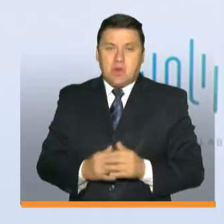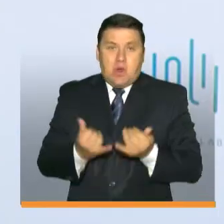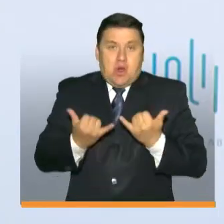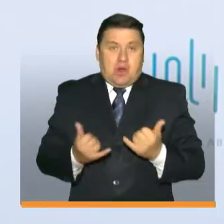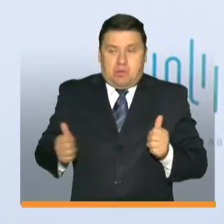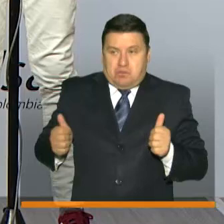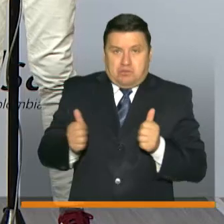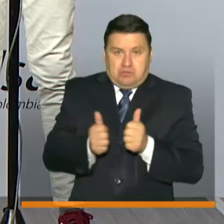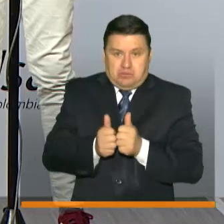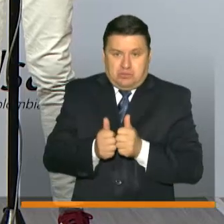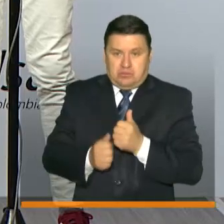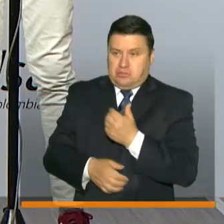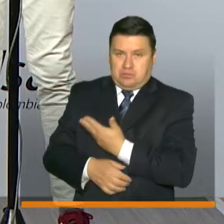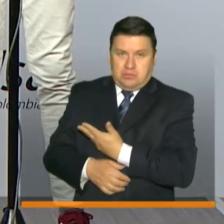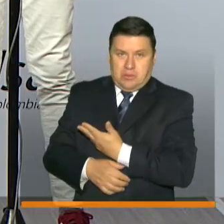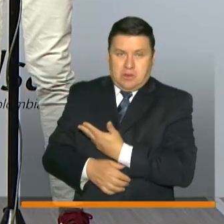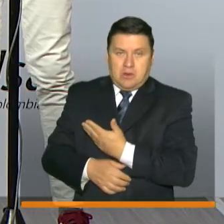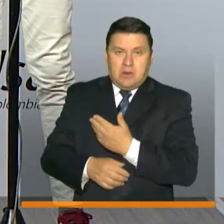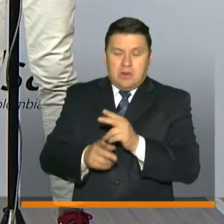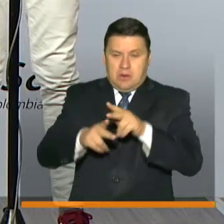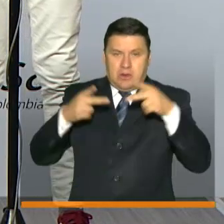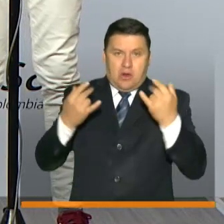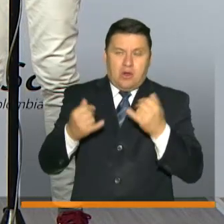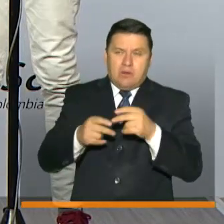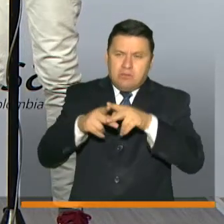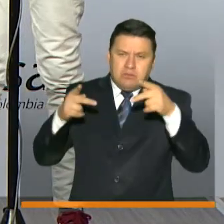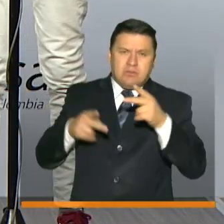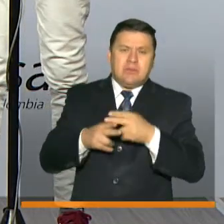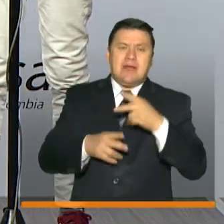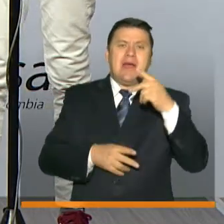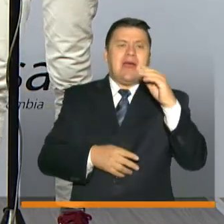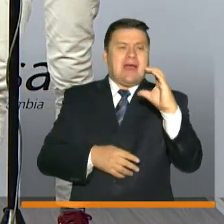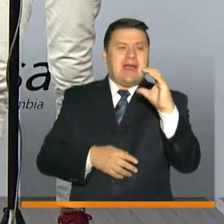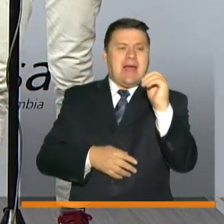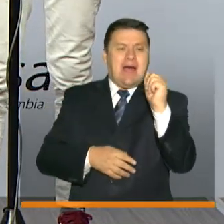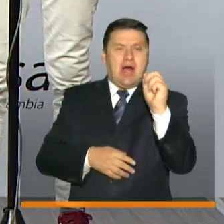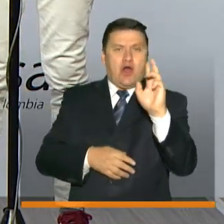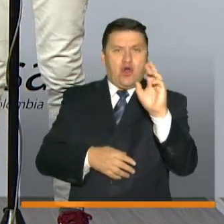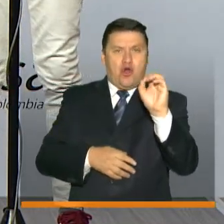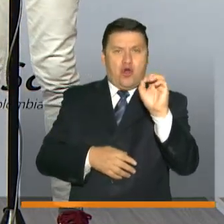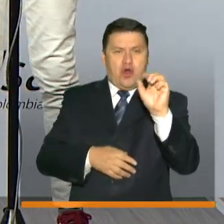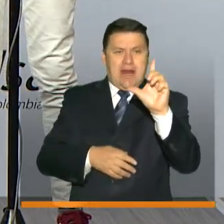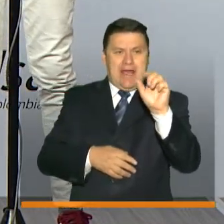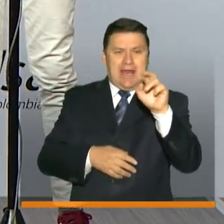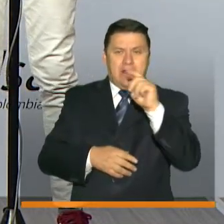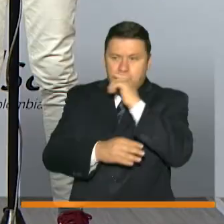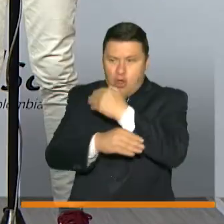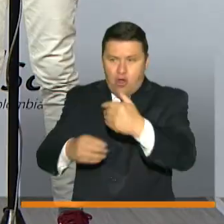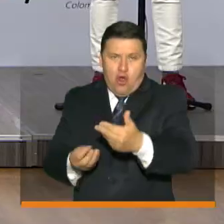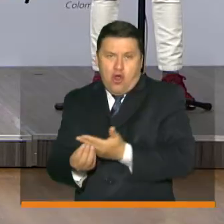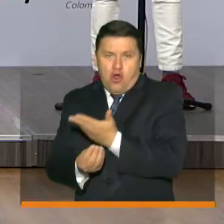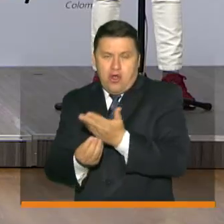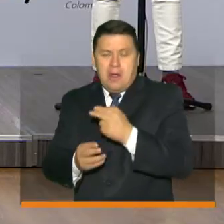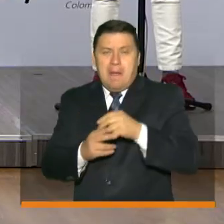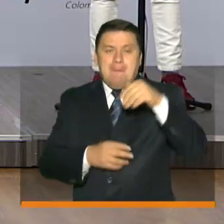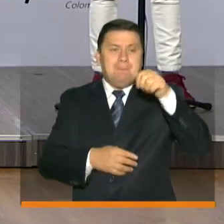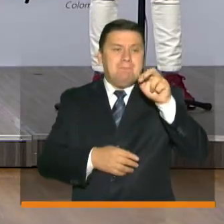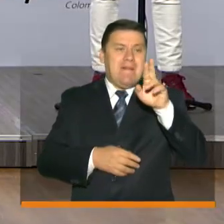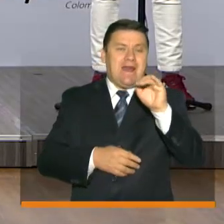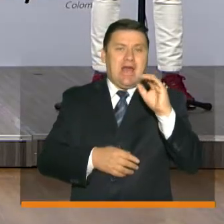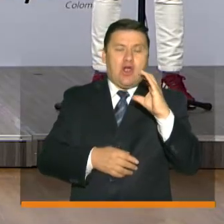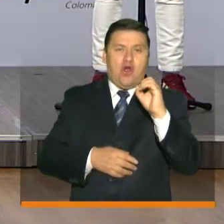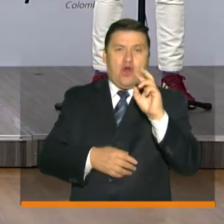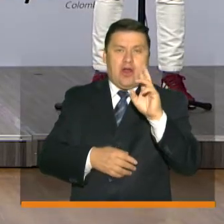Hoy nos acompañan en la rueda de prensa de hoy Carolina Salgado, nuestra consejera para niñez y adolescencia, Maracayuna Hoyos,